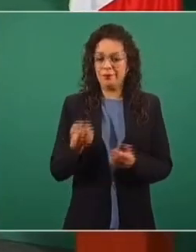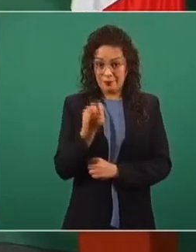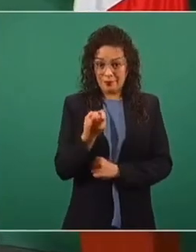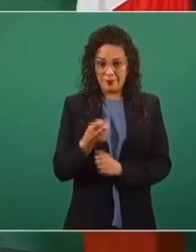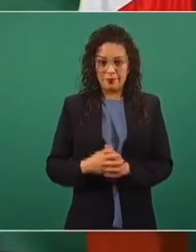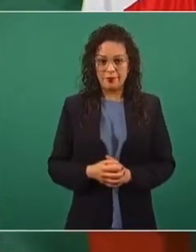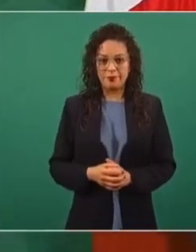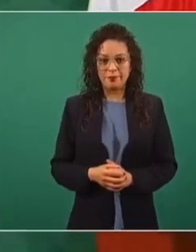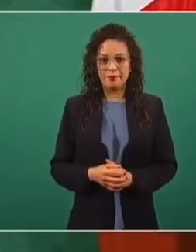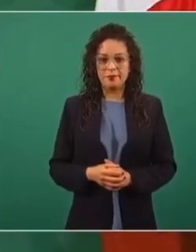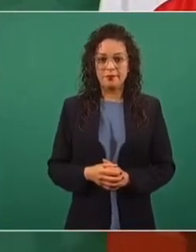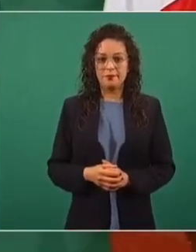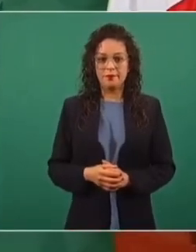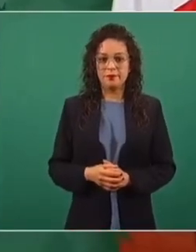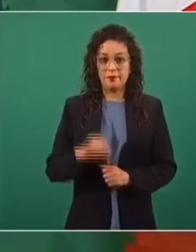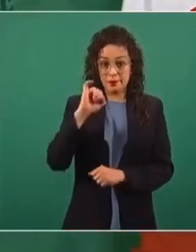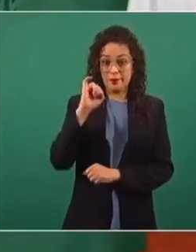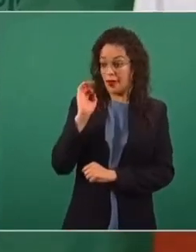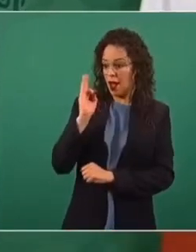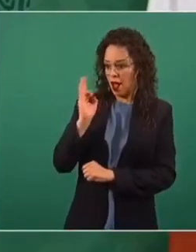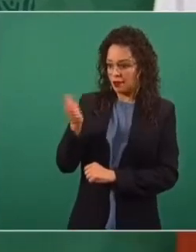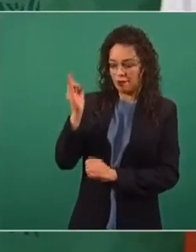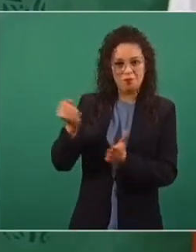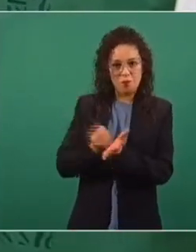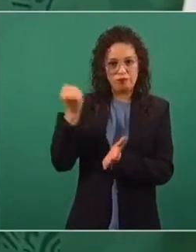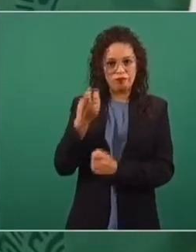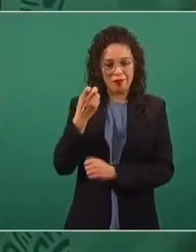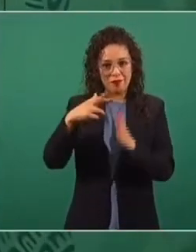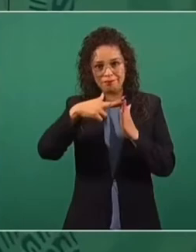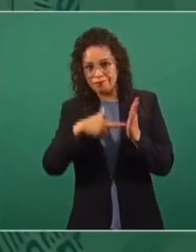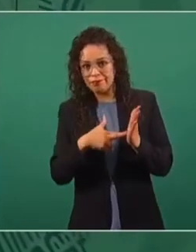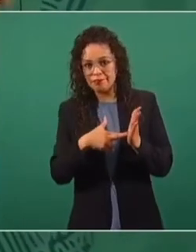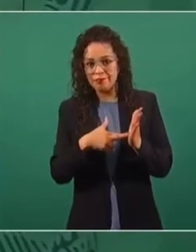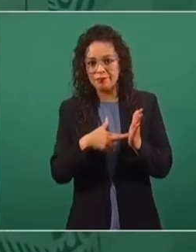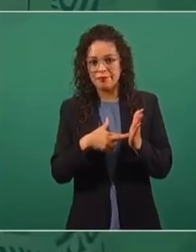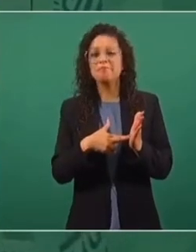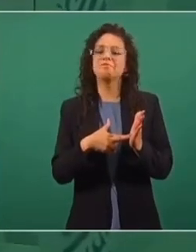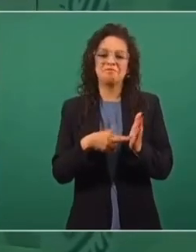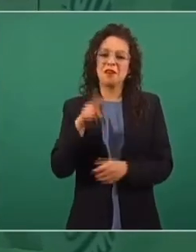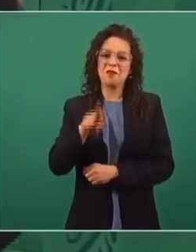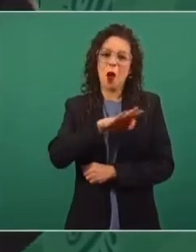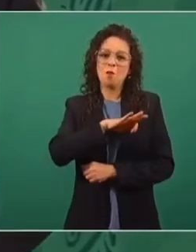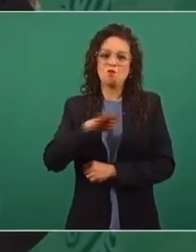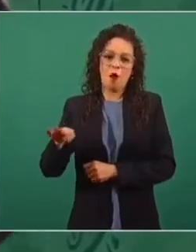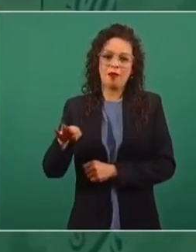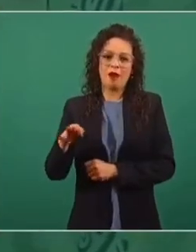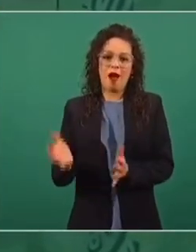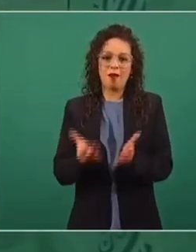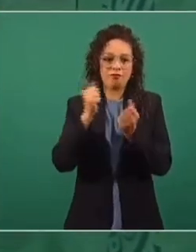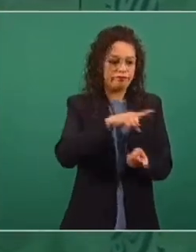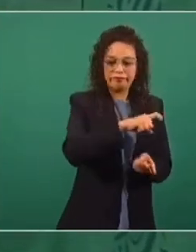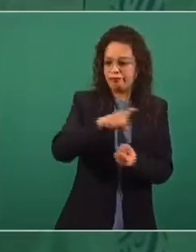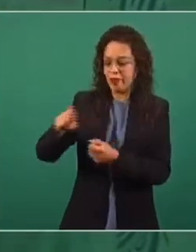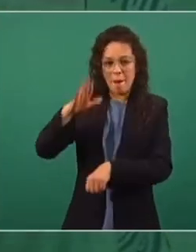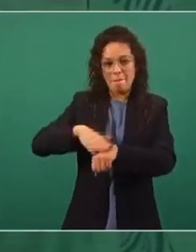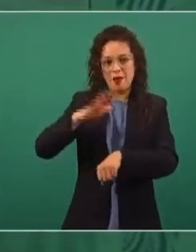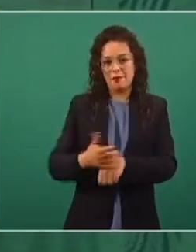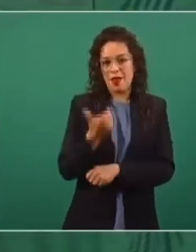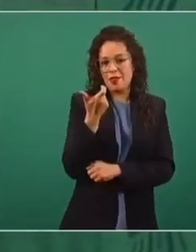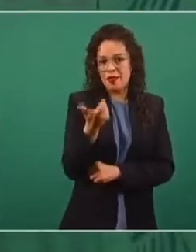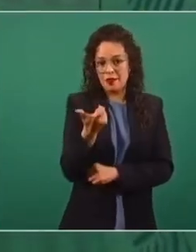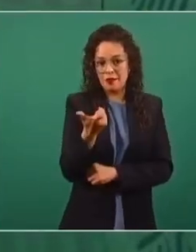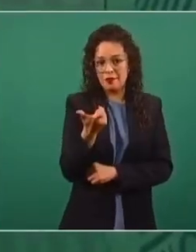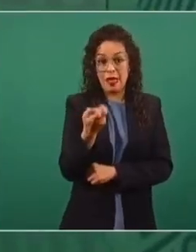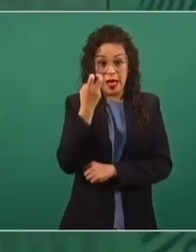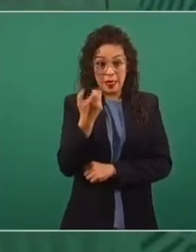Entonces, al aprobarse esa reforma legal, nos vamos a ahorrar mucho dinero. ¿Y qué podemos garantizar